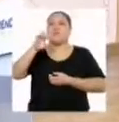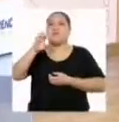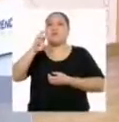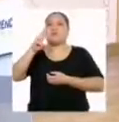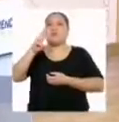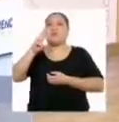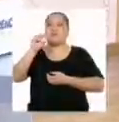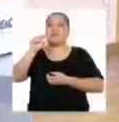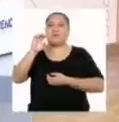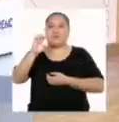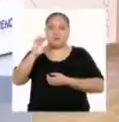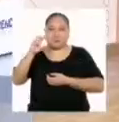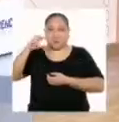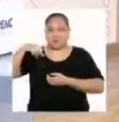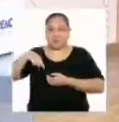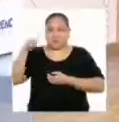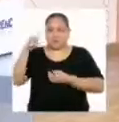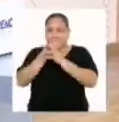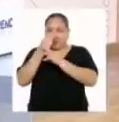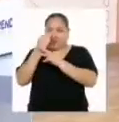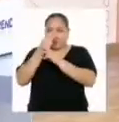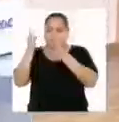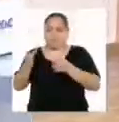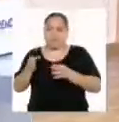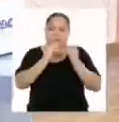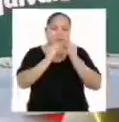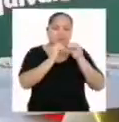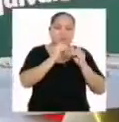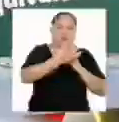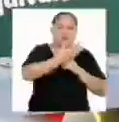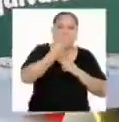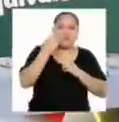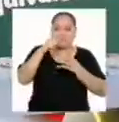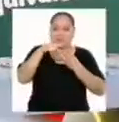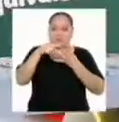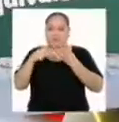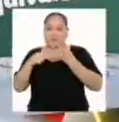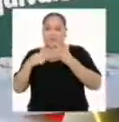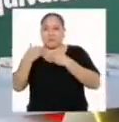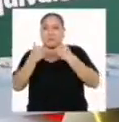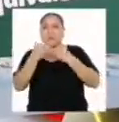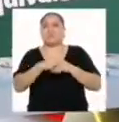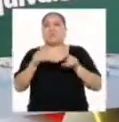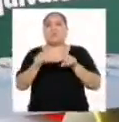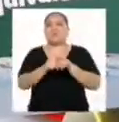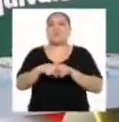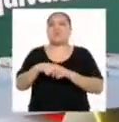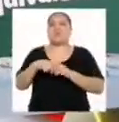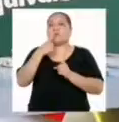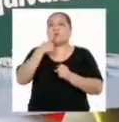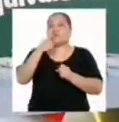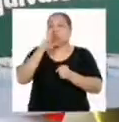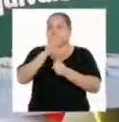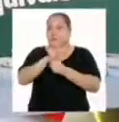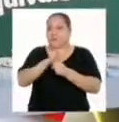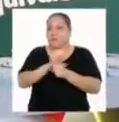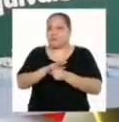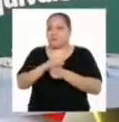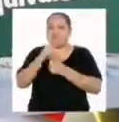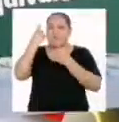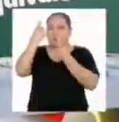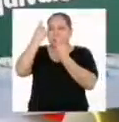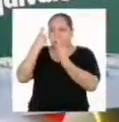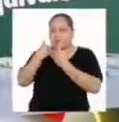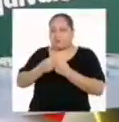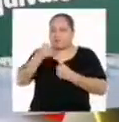tener un mejor orden en la resolución de los retos de las situaciones propuestas. También me comprometo a preguntarme por cada